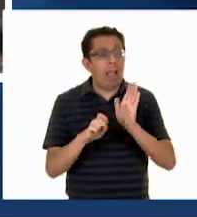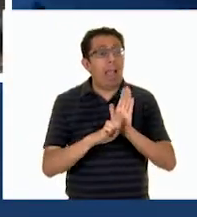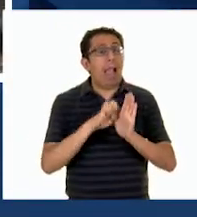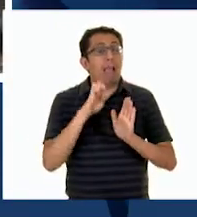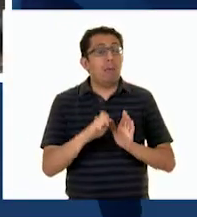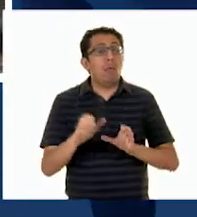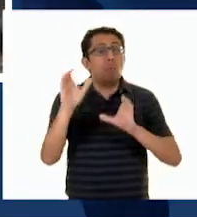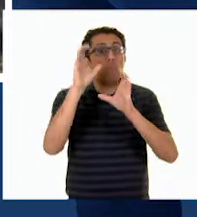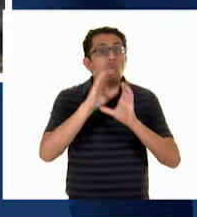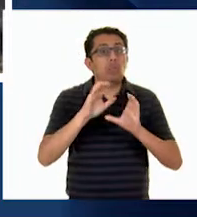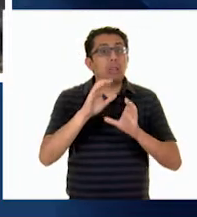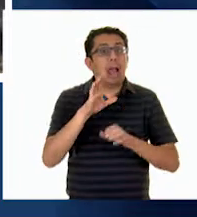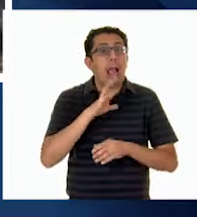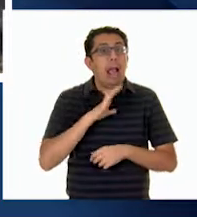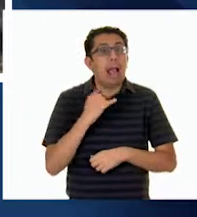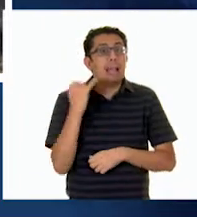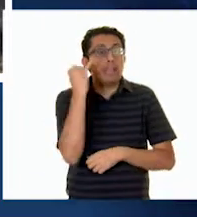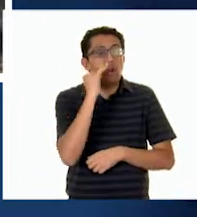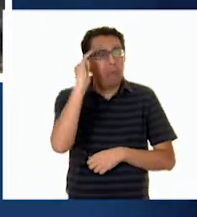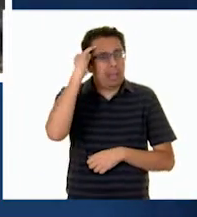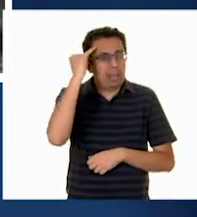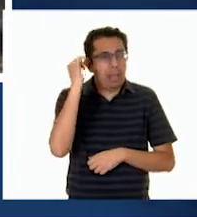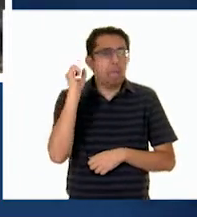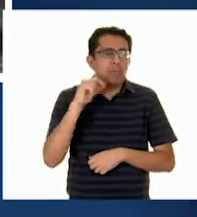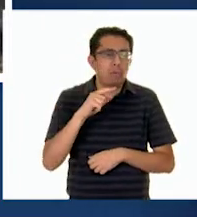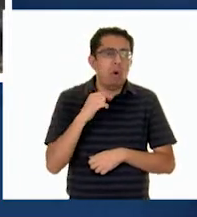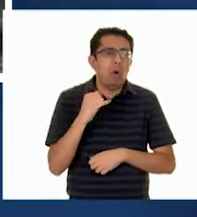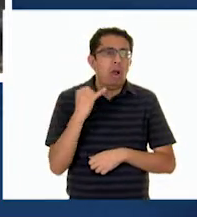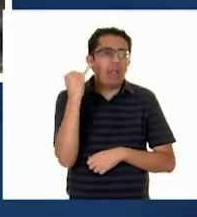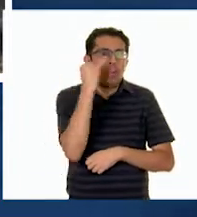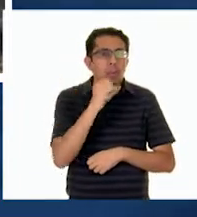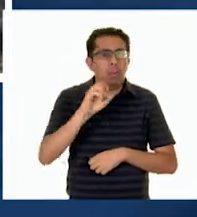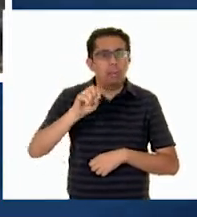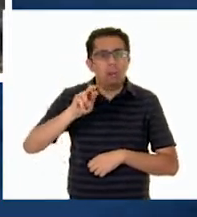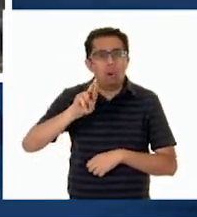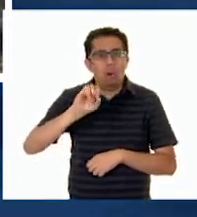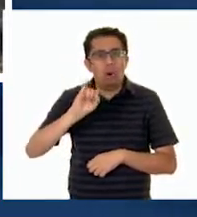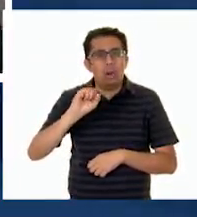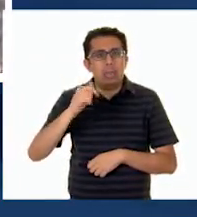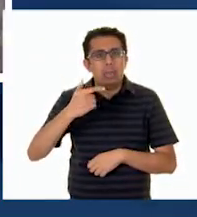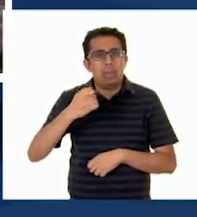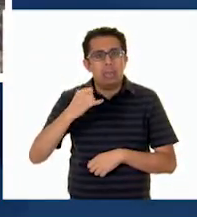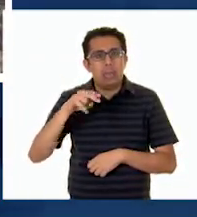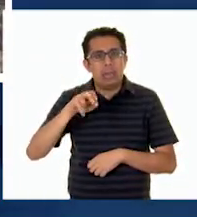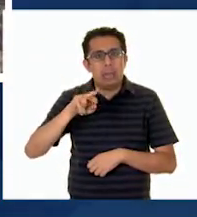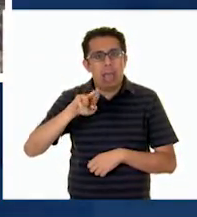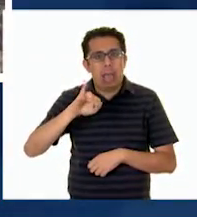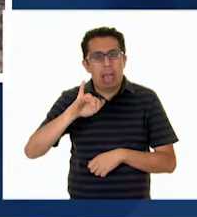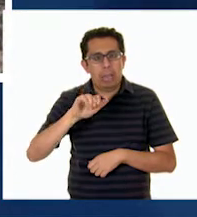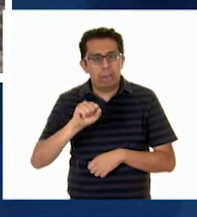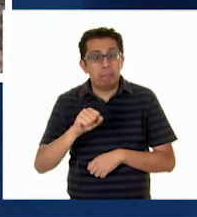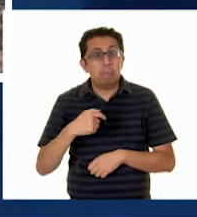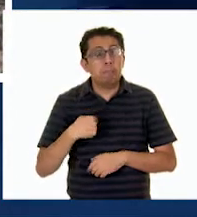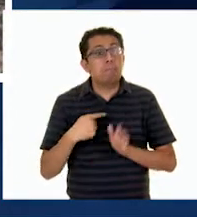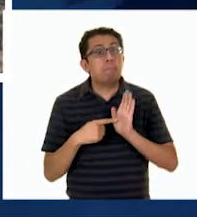música cantada En lenguas indígenas O también llamadas Lenguas originarias Les vamos a mostrar un fragmento De